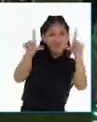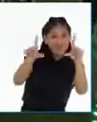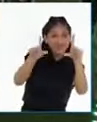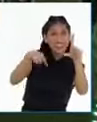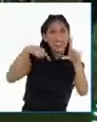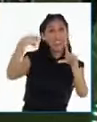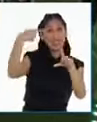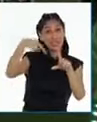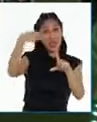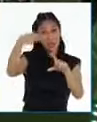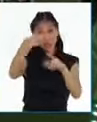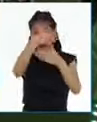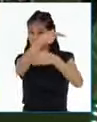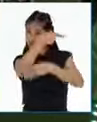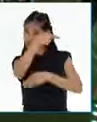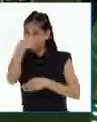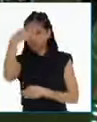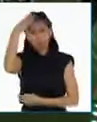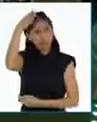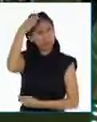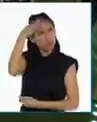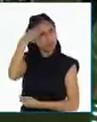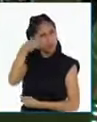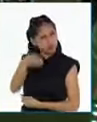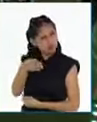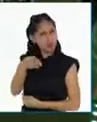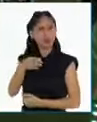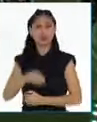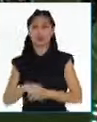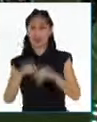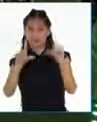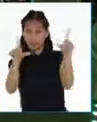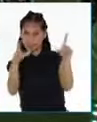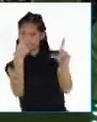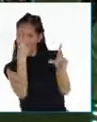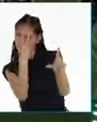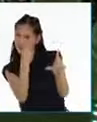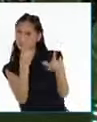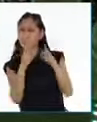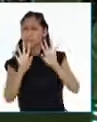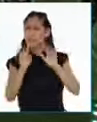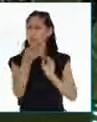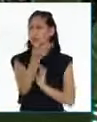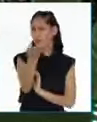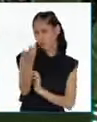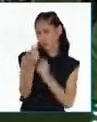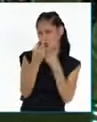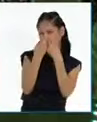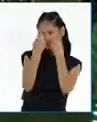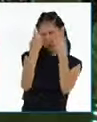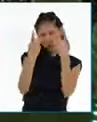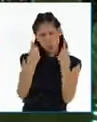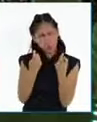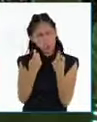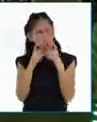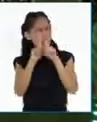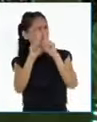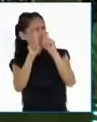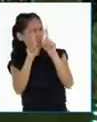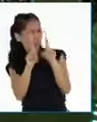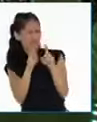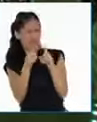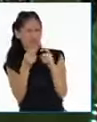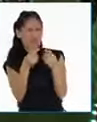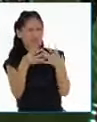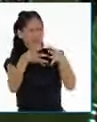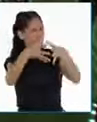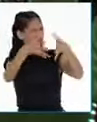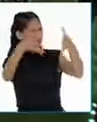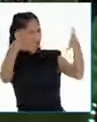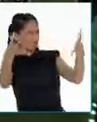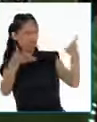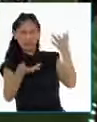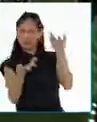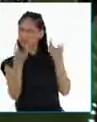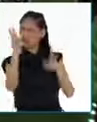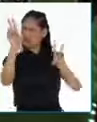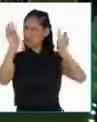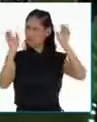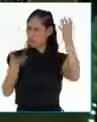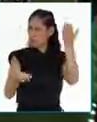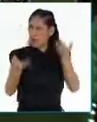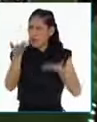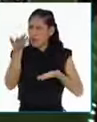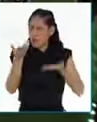todas las aventuras que viviremos juntos. Y debe preguntarse de qué mundo les estoy hablando y yo quiero contarles todo, pero